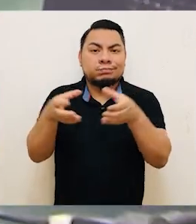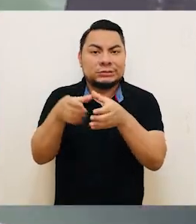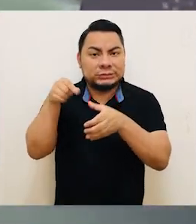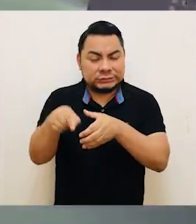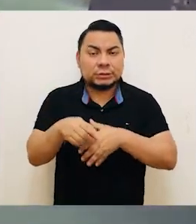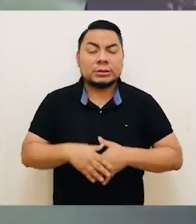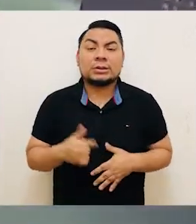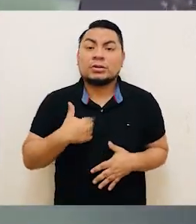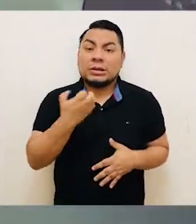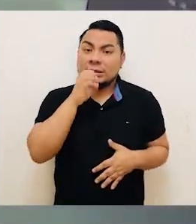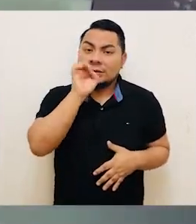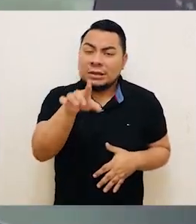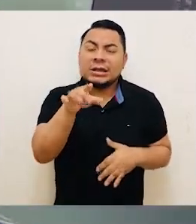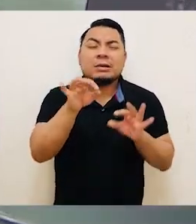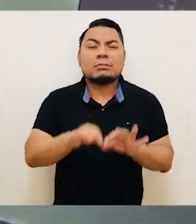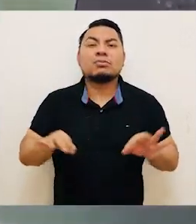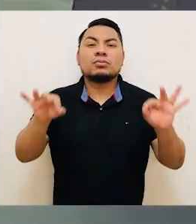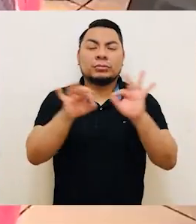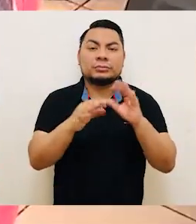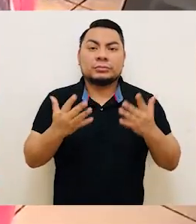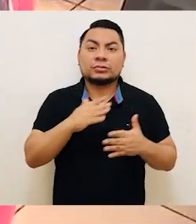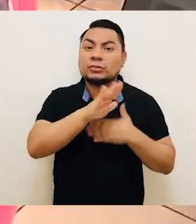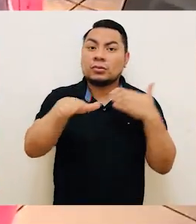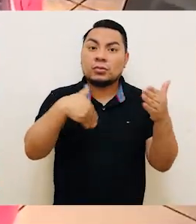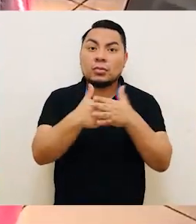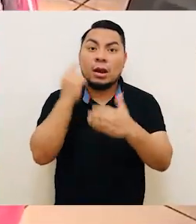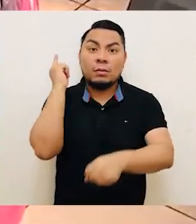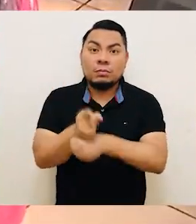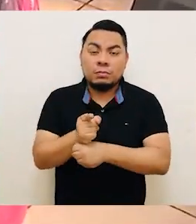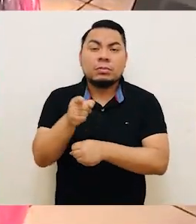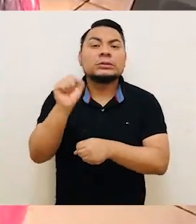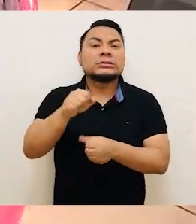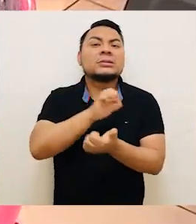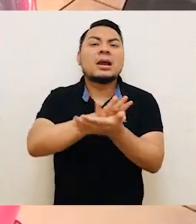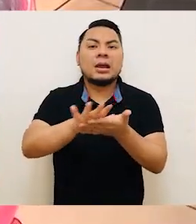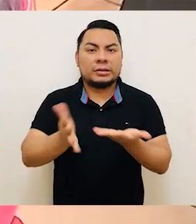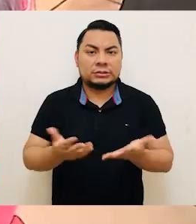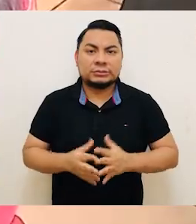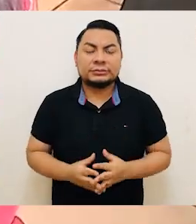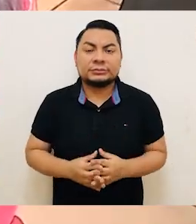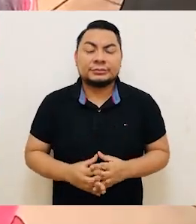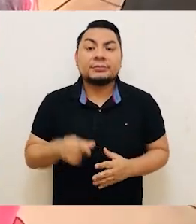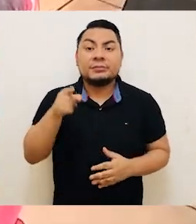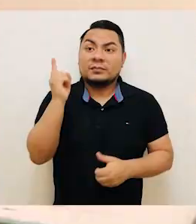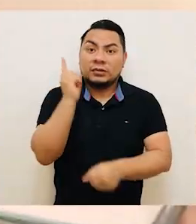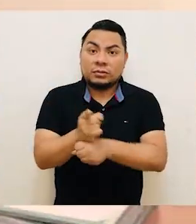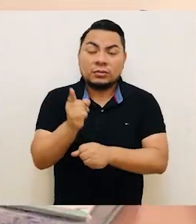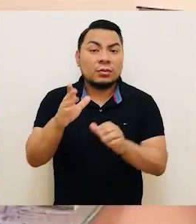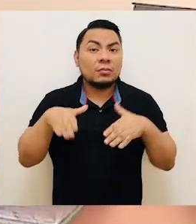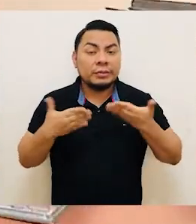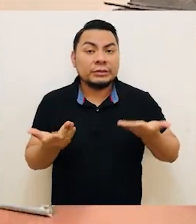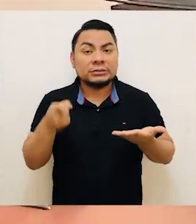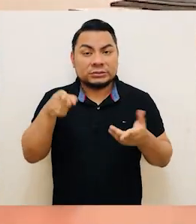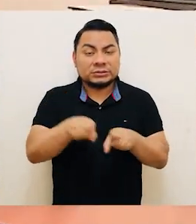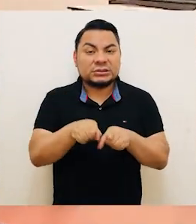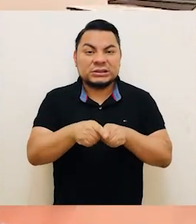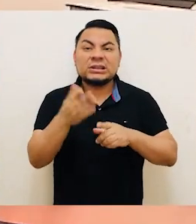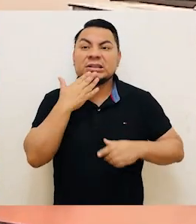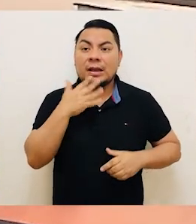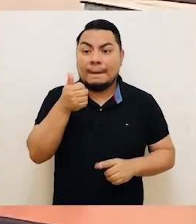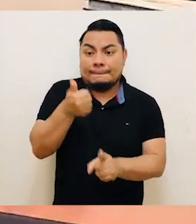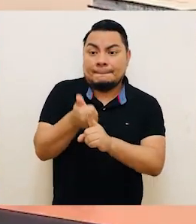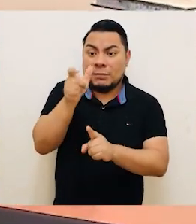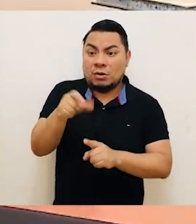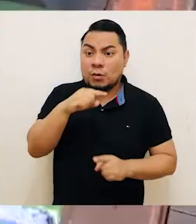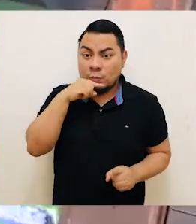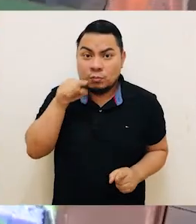toda denuncia es totalmente gratuita. La denuncia puede ser interpuesta por la propia víctima o por cualquier otra persona en